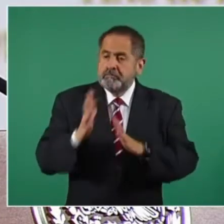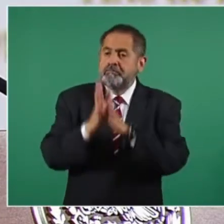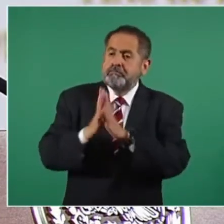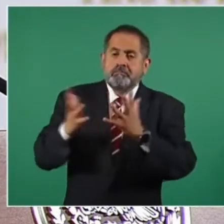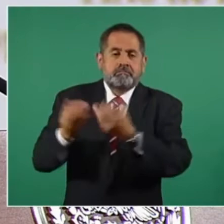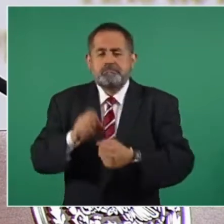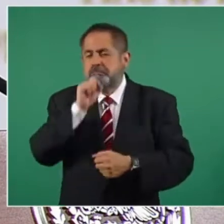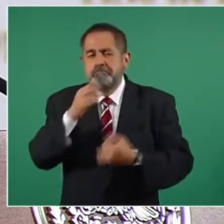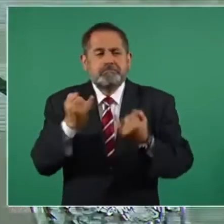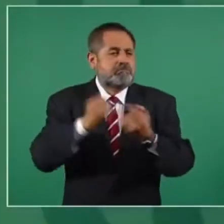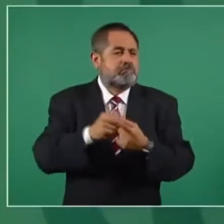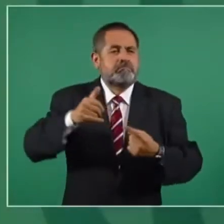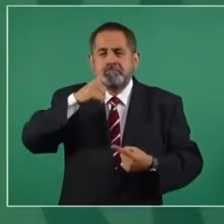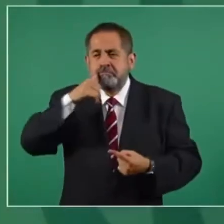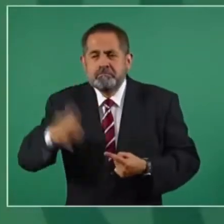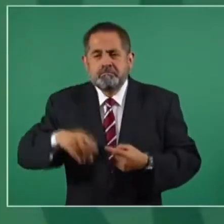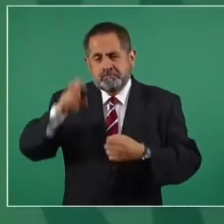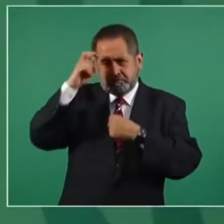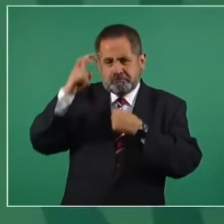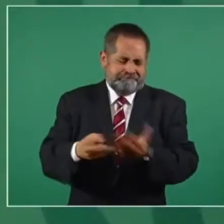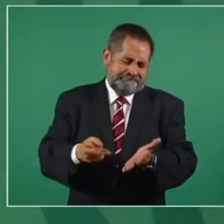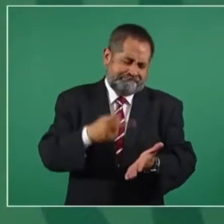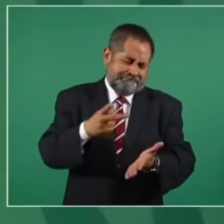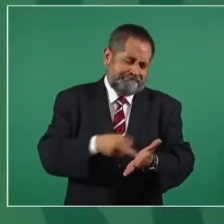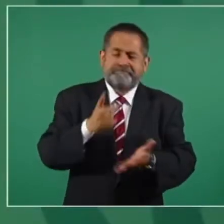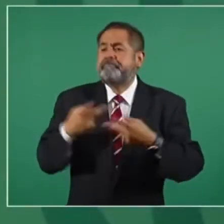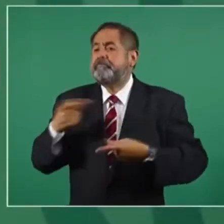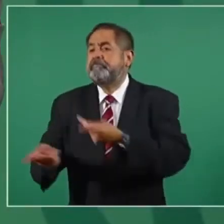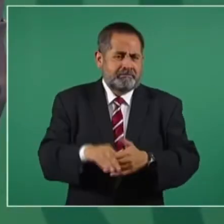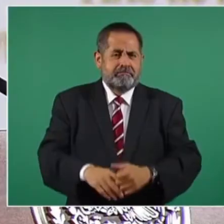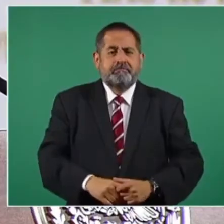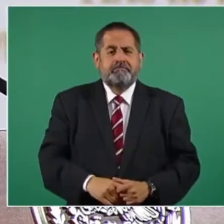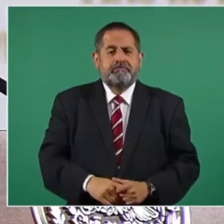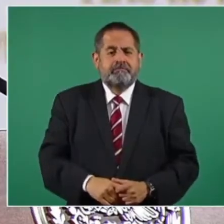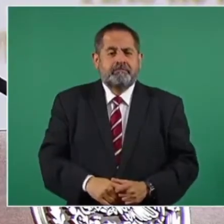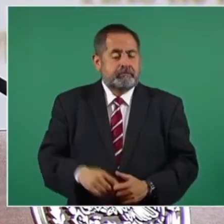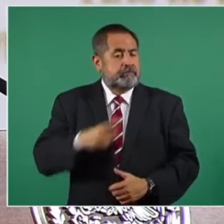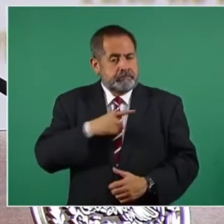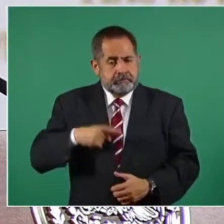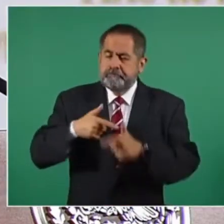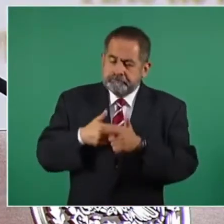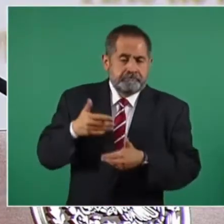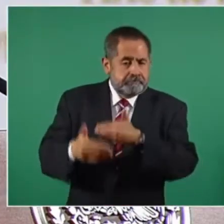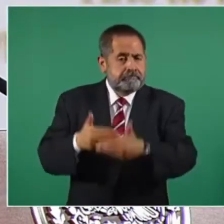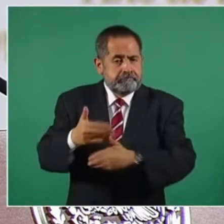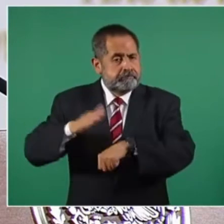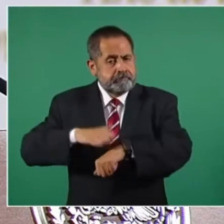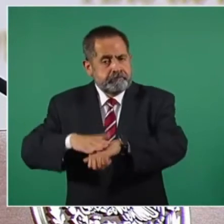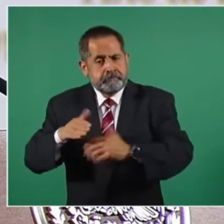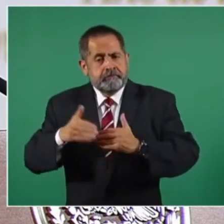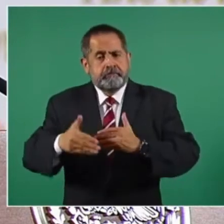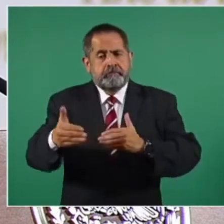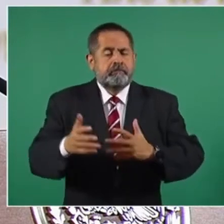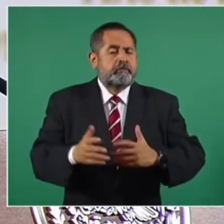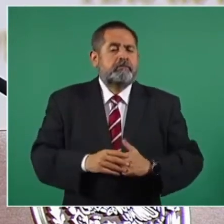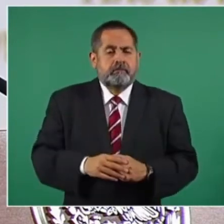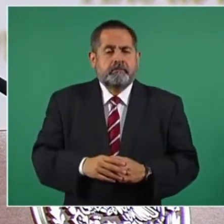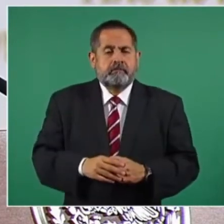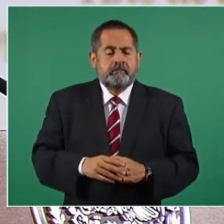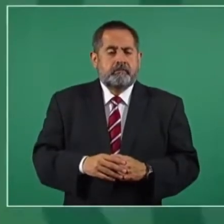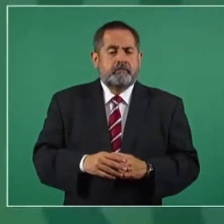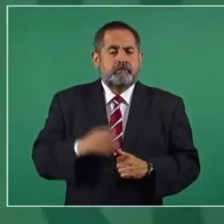En Italia, en cualquier país europeo, constantemente se le está preguntando a la gente. Entonces, tenemos que seguir avanzando y no sólo